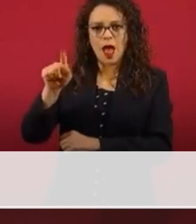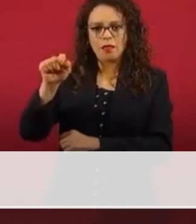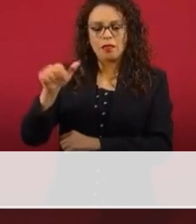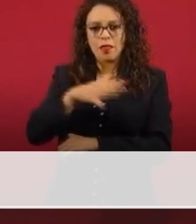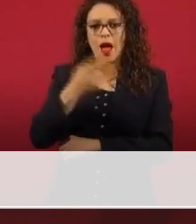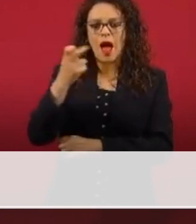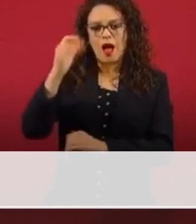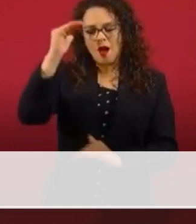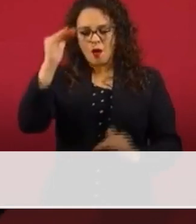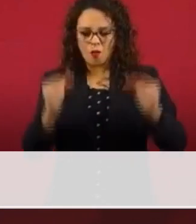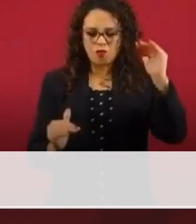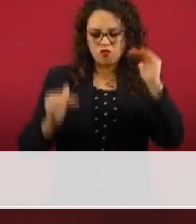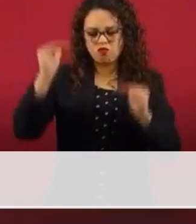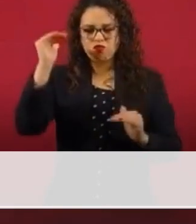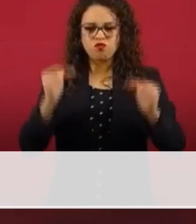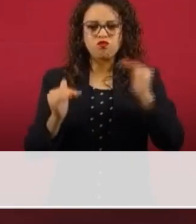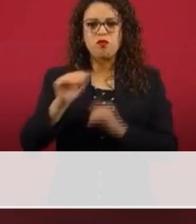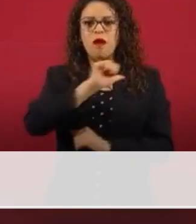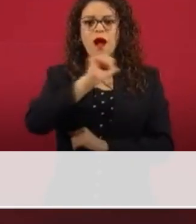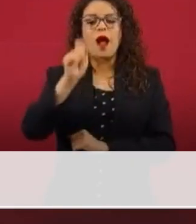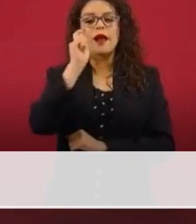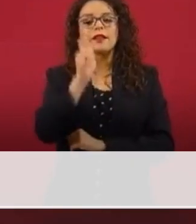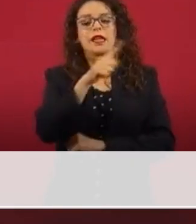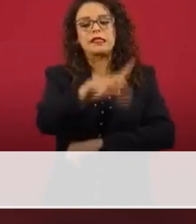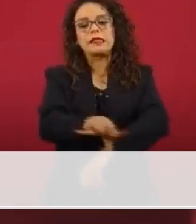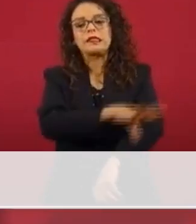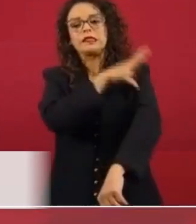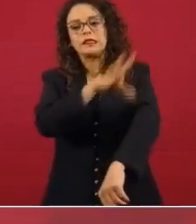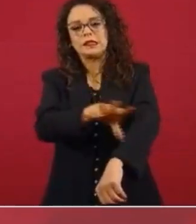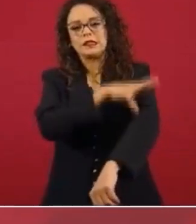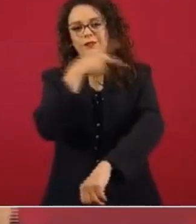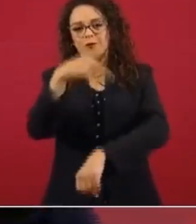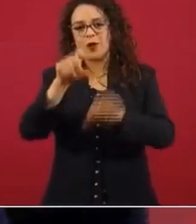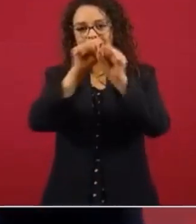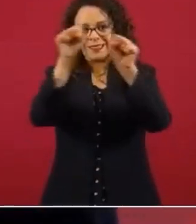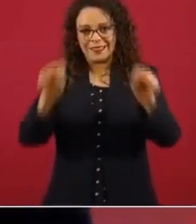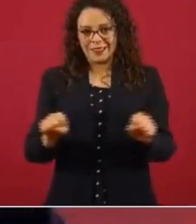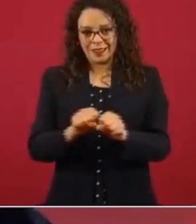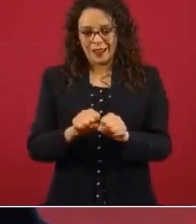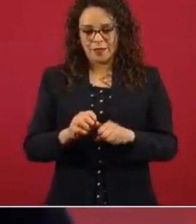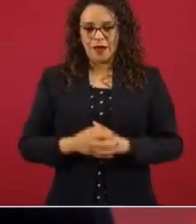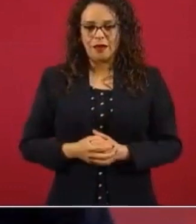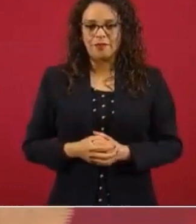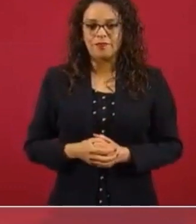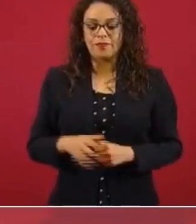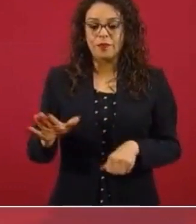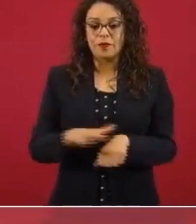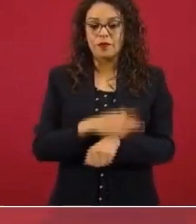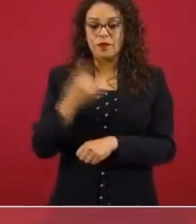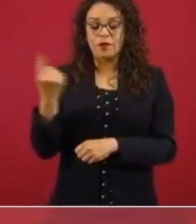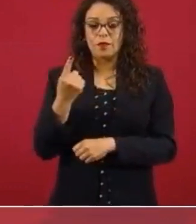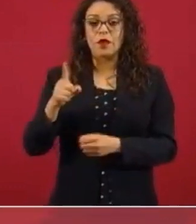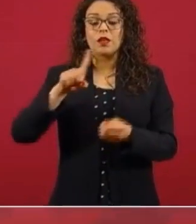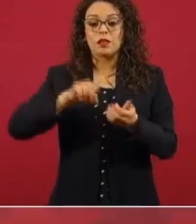en todo el sistema eléctrico, porque está totalmente